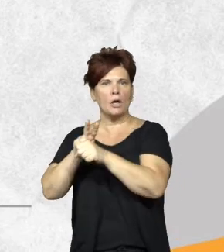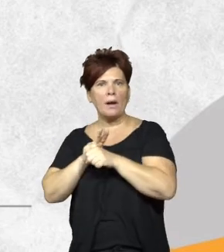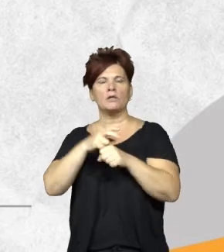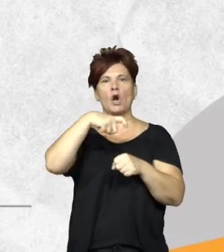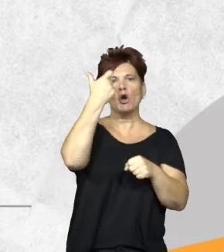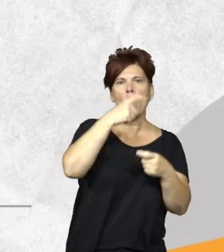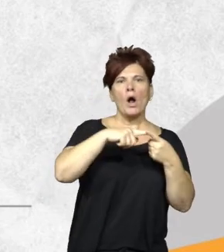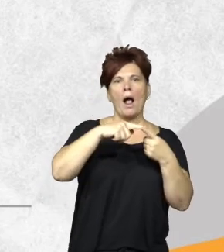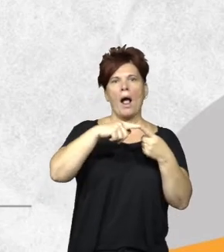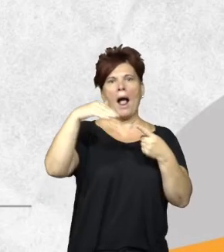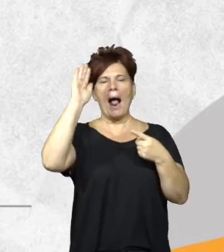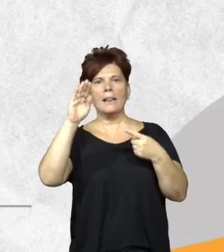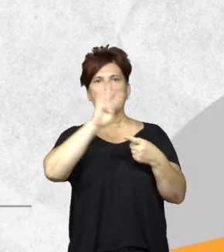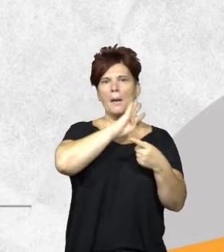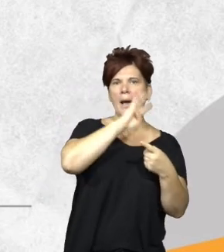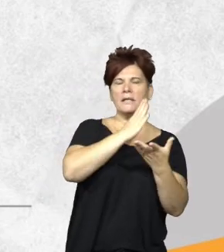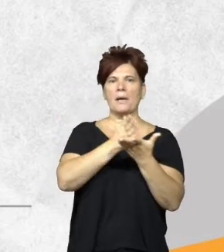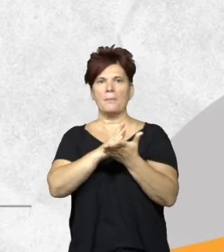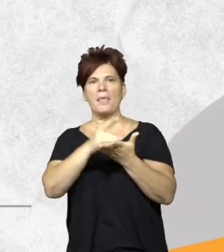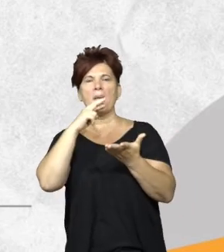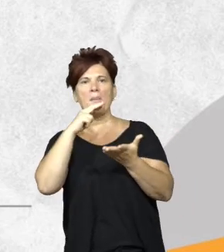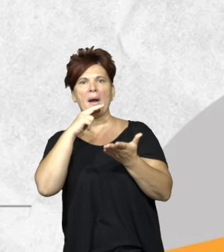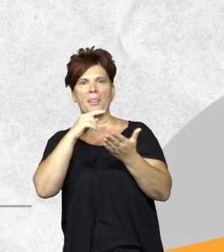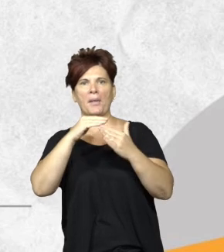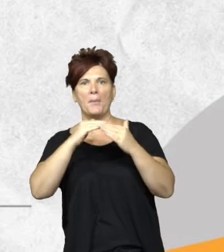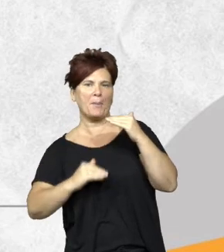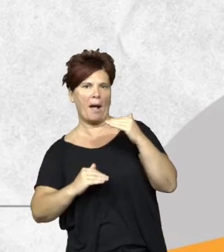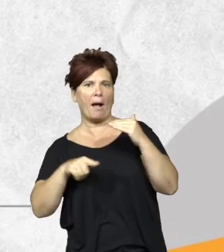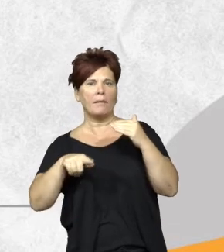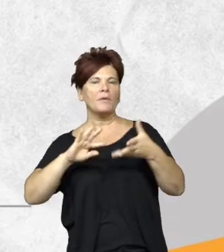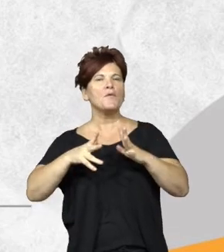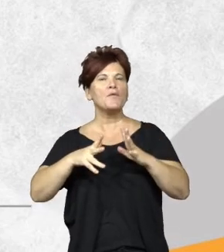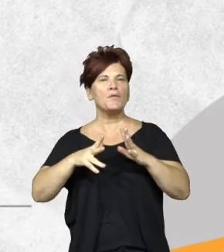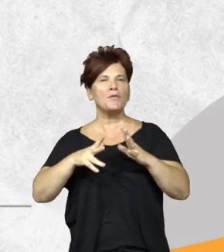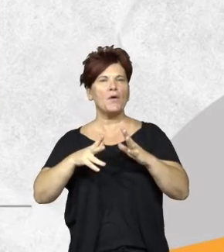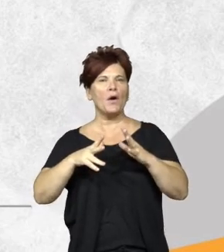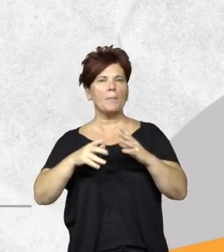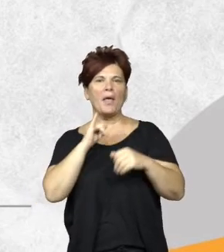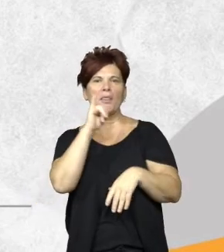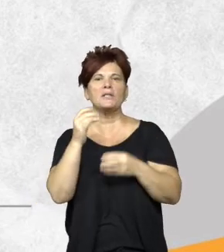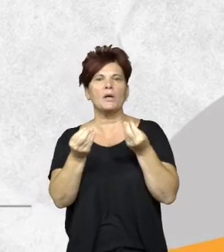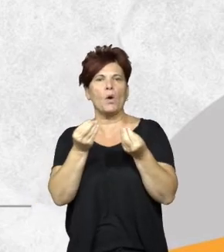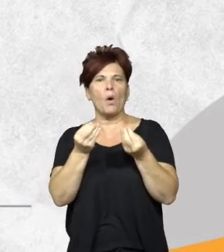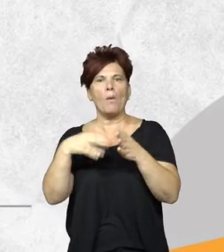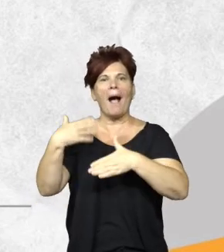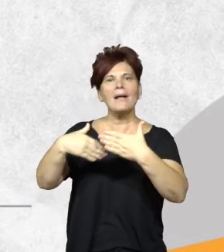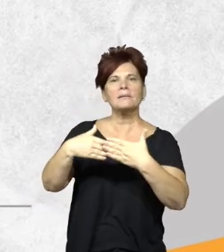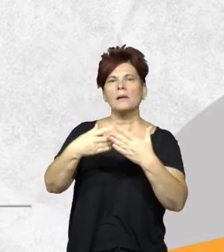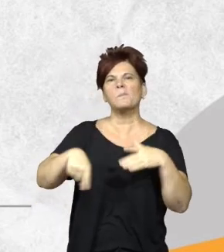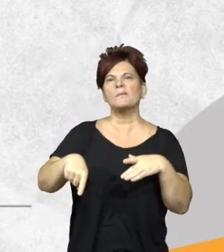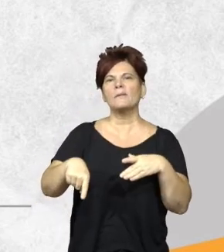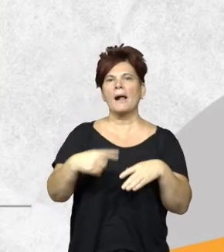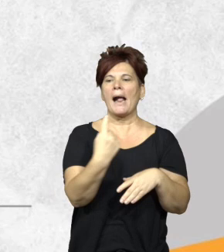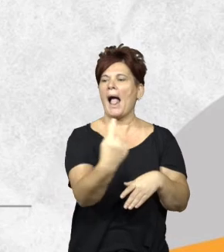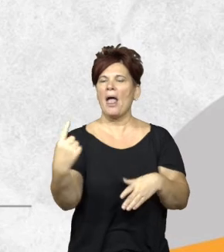alta amarilla media y verde baja y en ese sentido establece qué cosas se pueden realizar en cada uno de